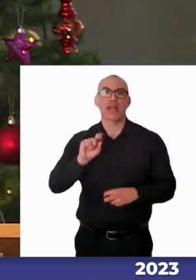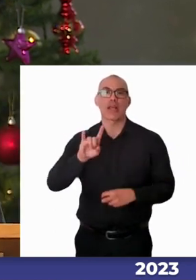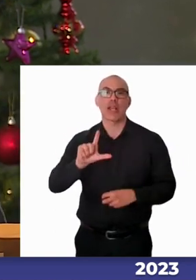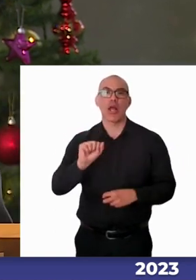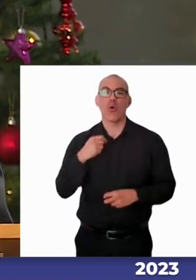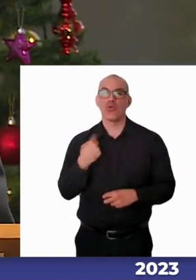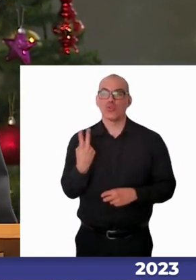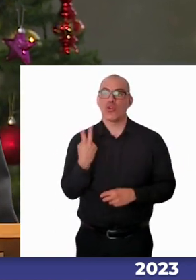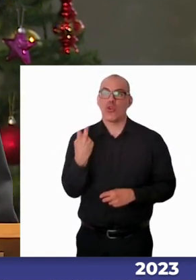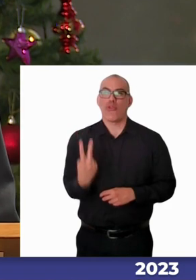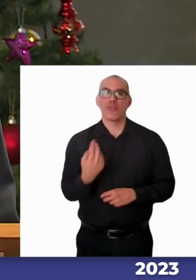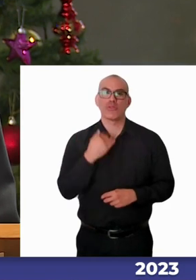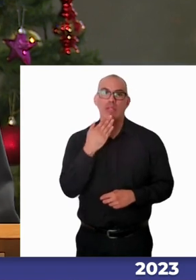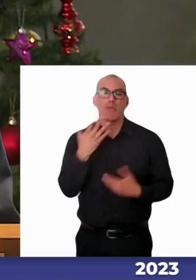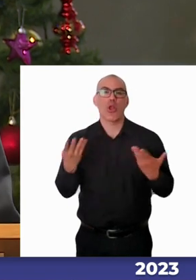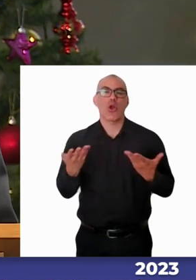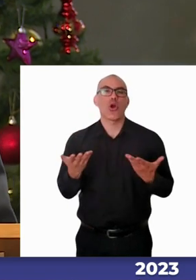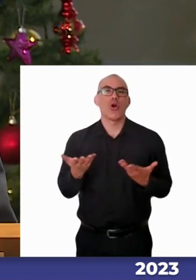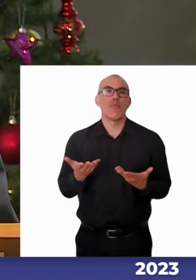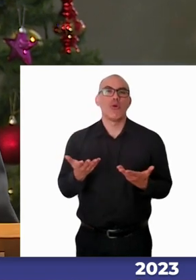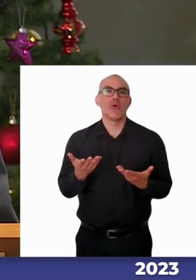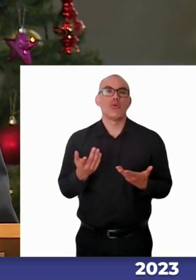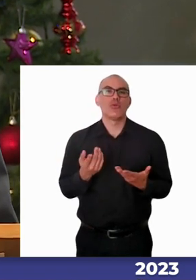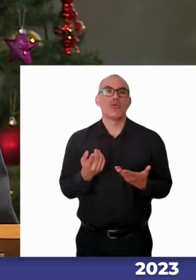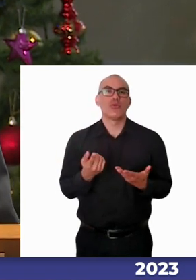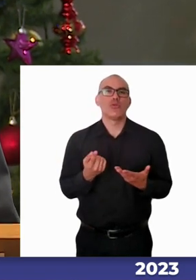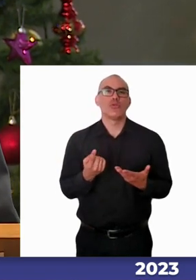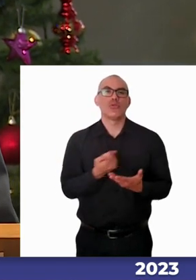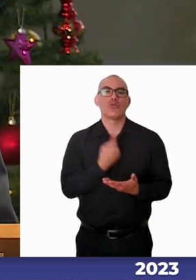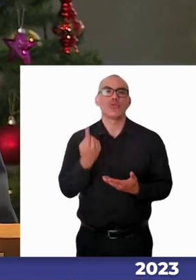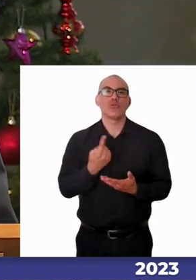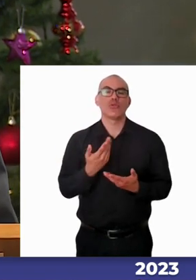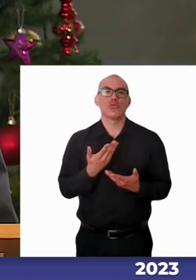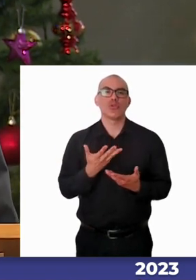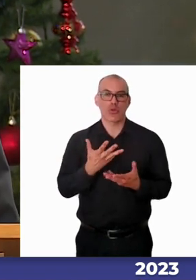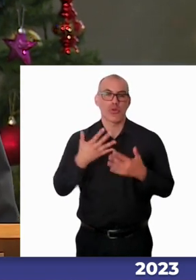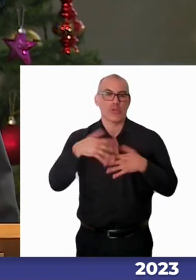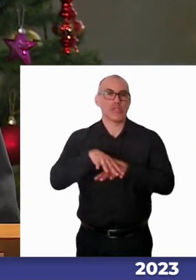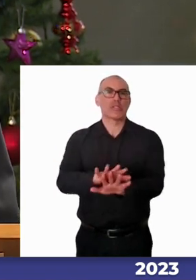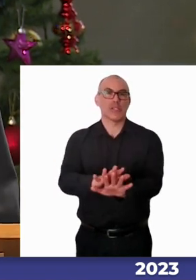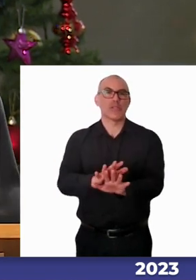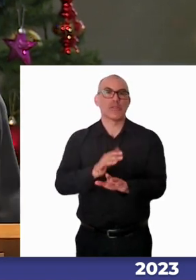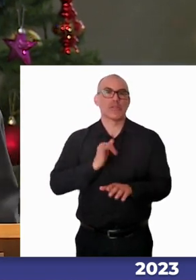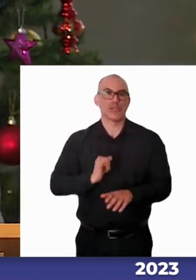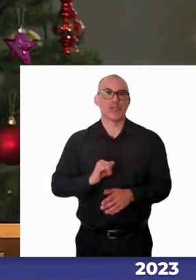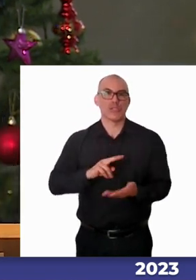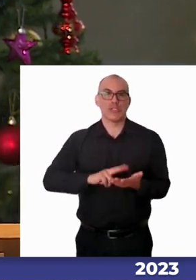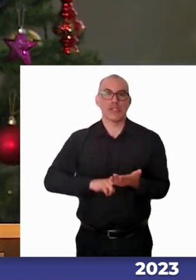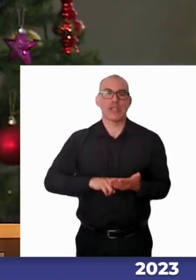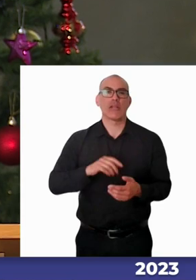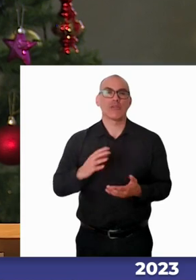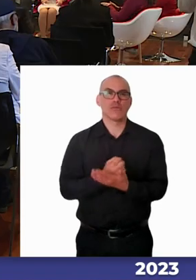un servicio es cómo se hace la integración de manera práctica. Muchas gracias.